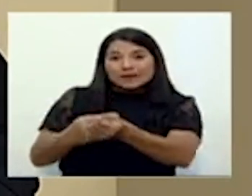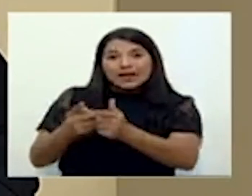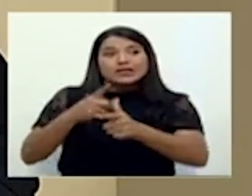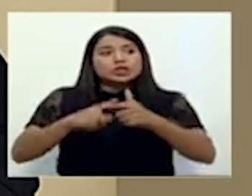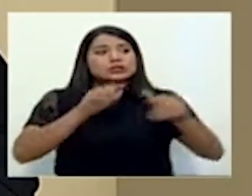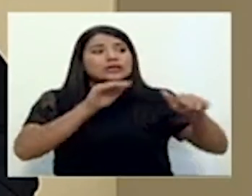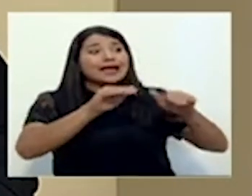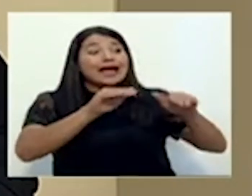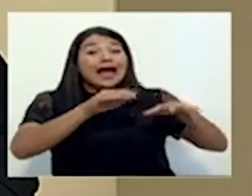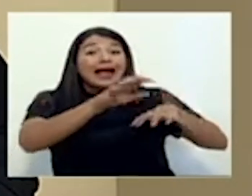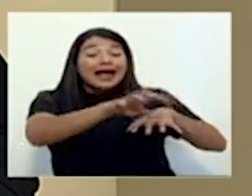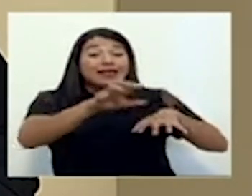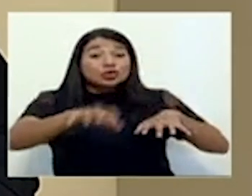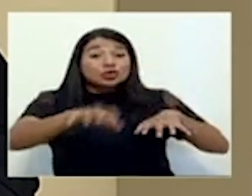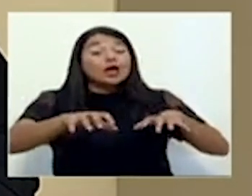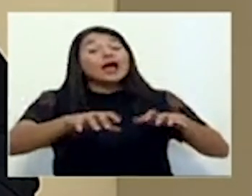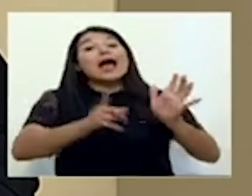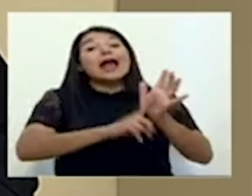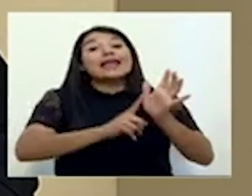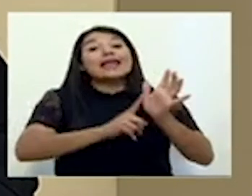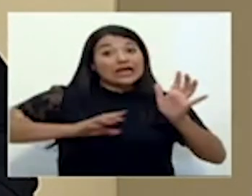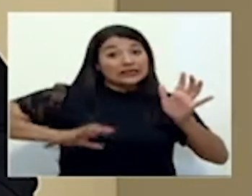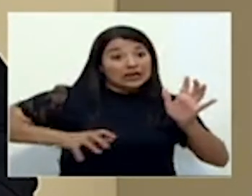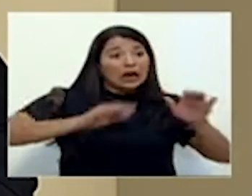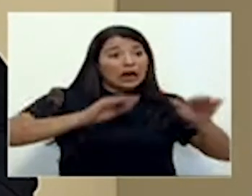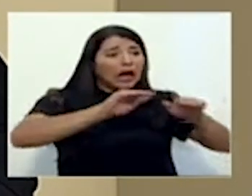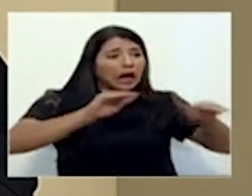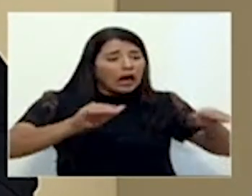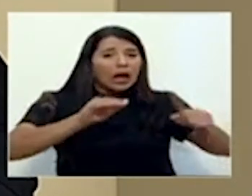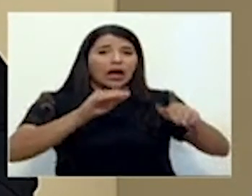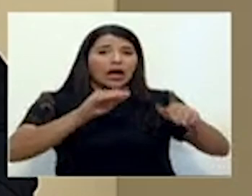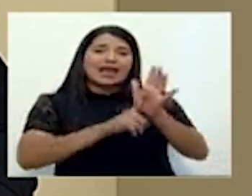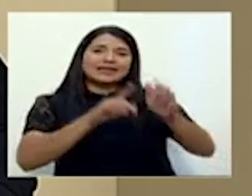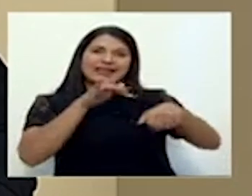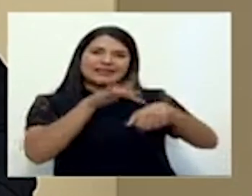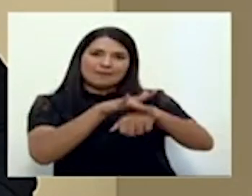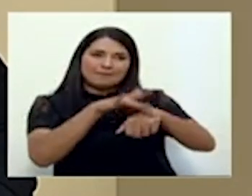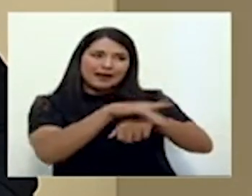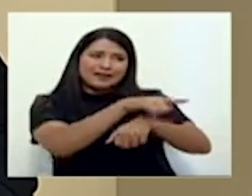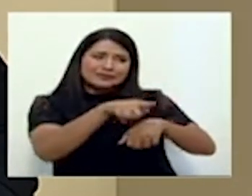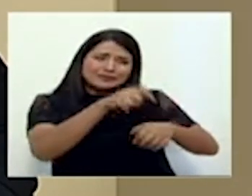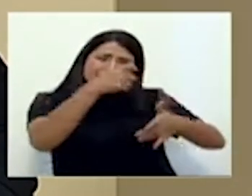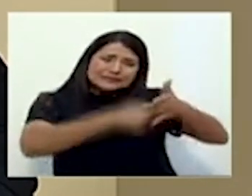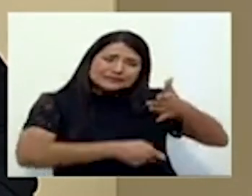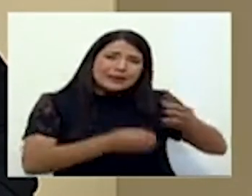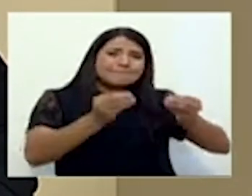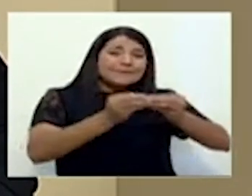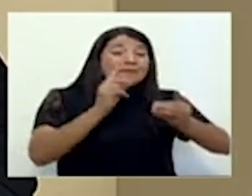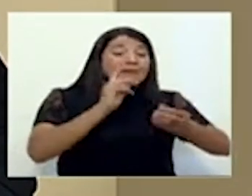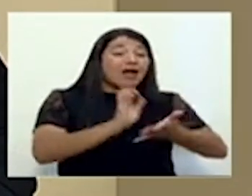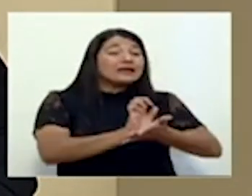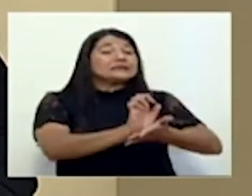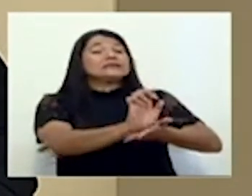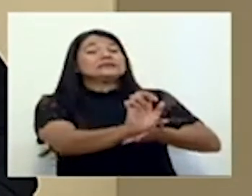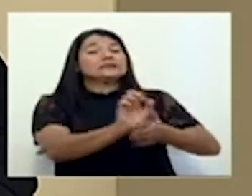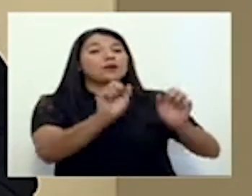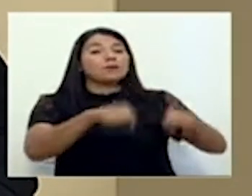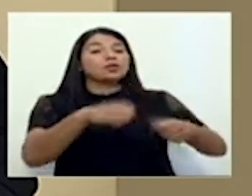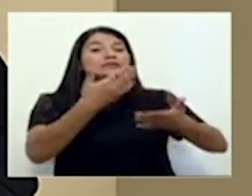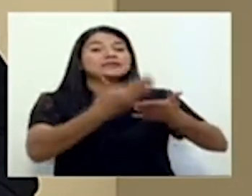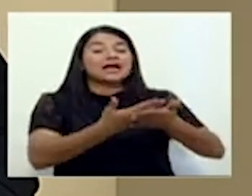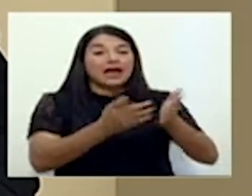comiencen a trabajar más fuerte en la aplicación de medidas de mitigación, independientemente de que están en alerta